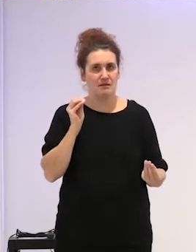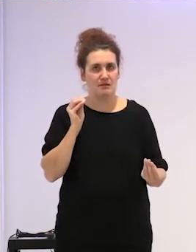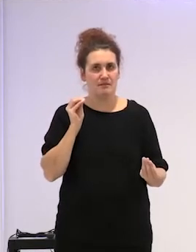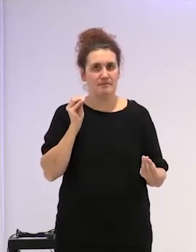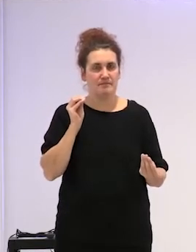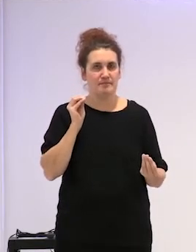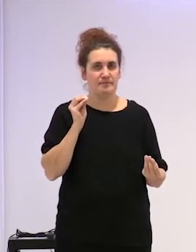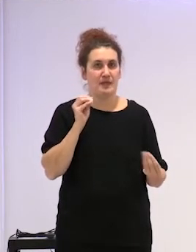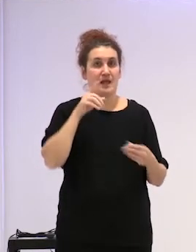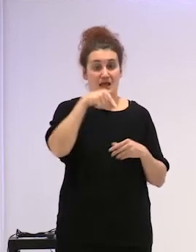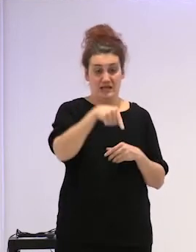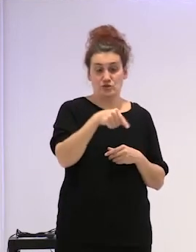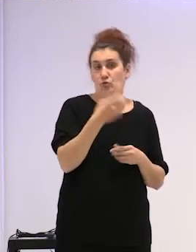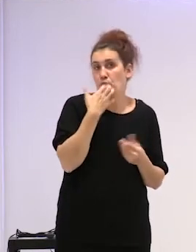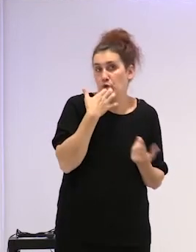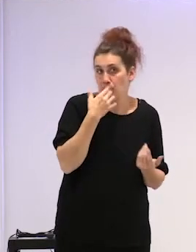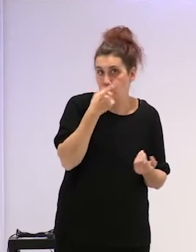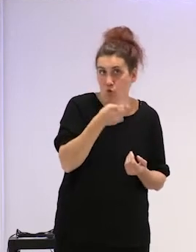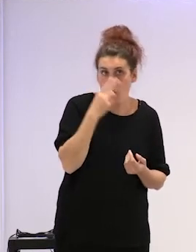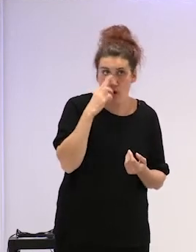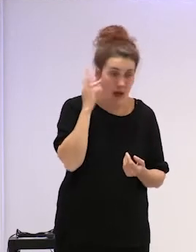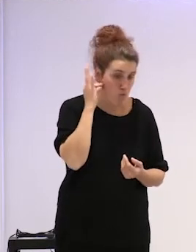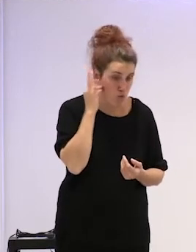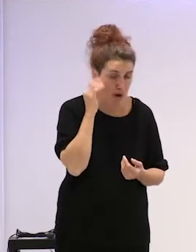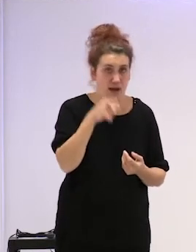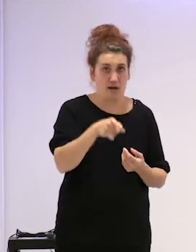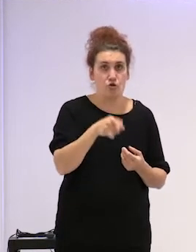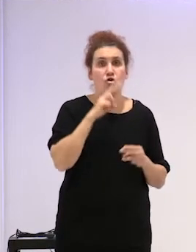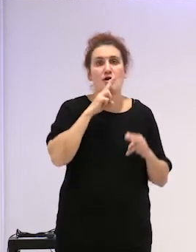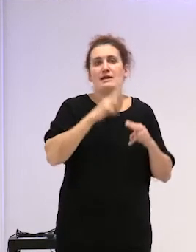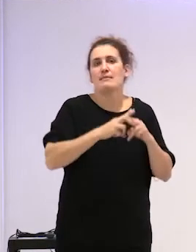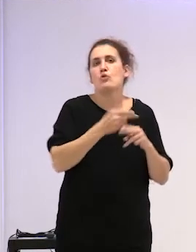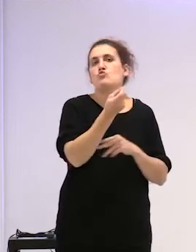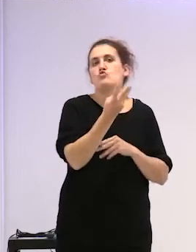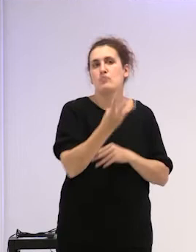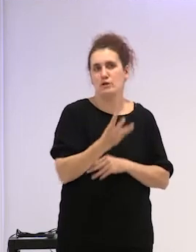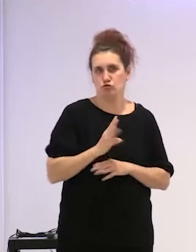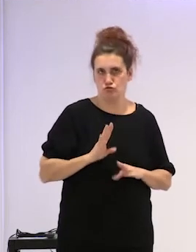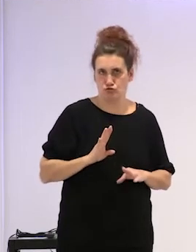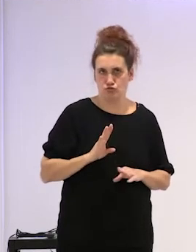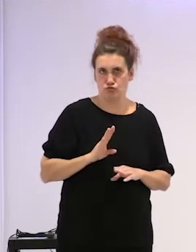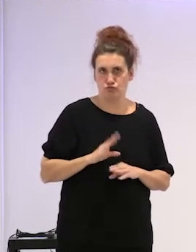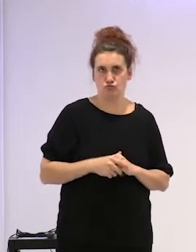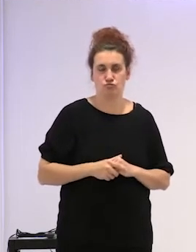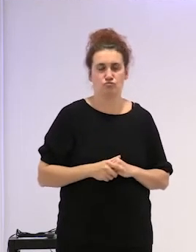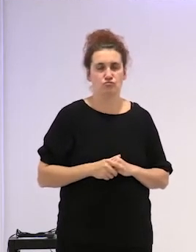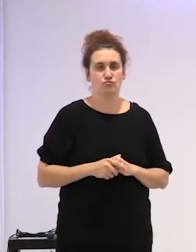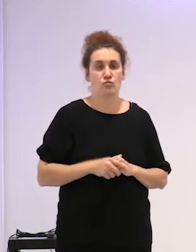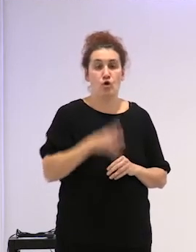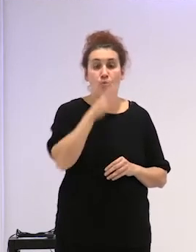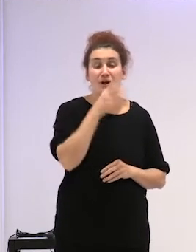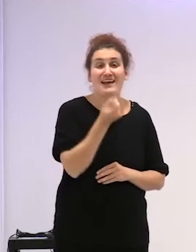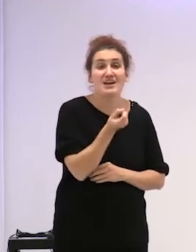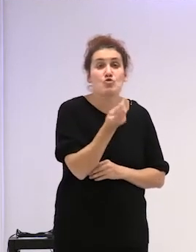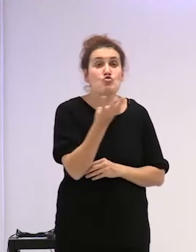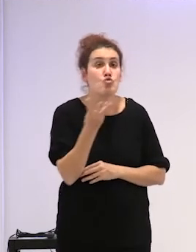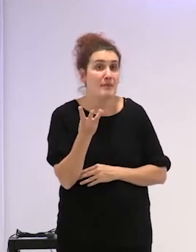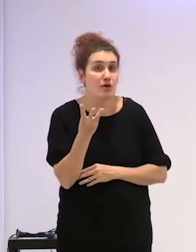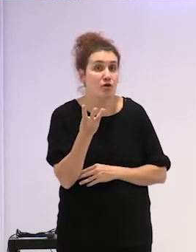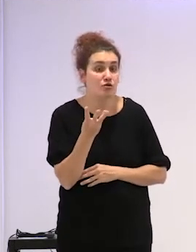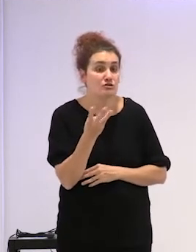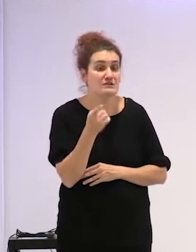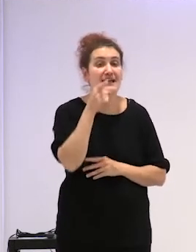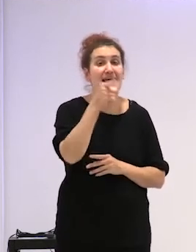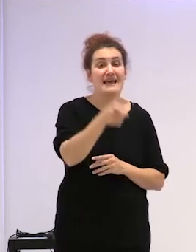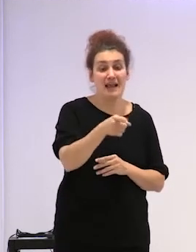Eso me contaba una mujer a la que he llamado Números, porque los números eran lo que a ella